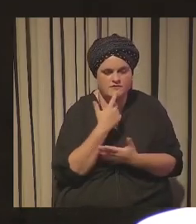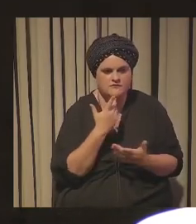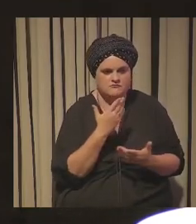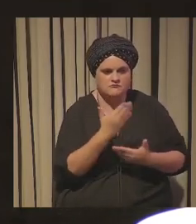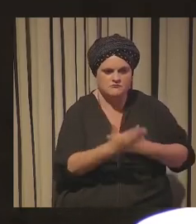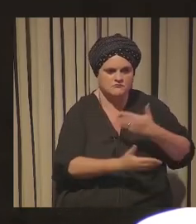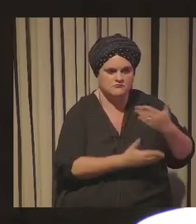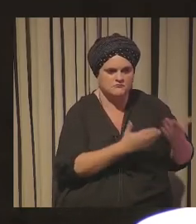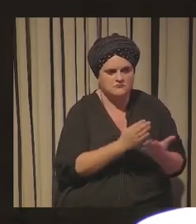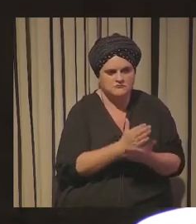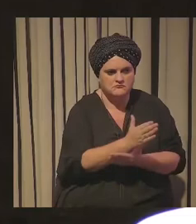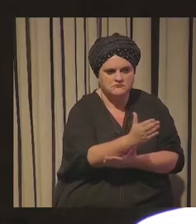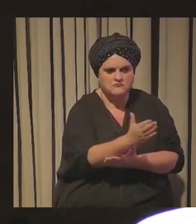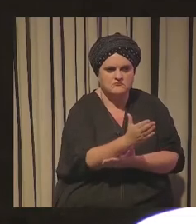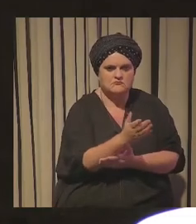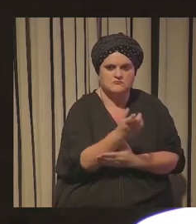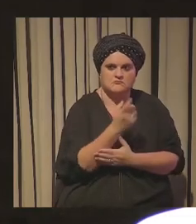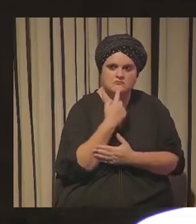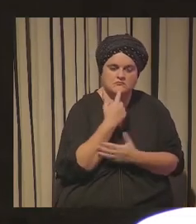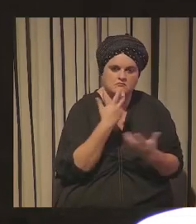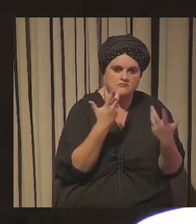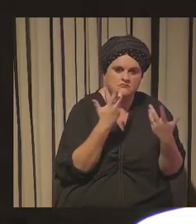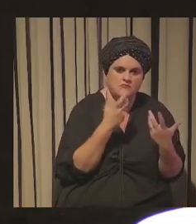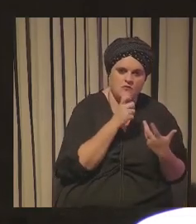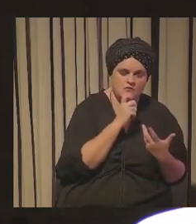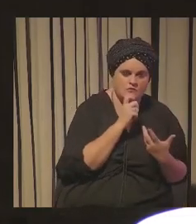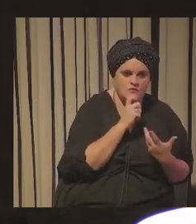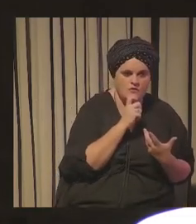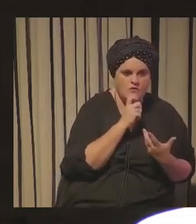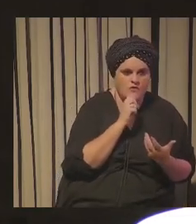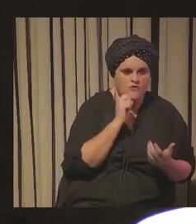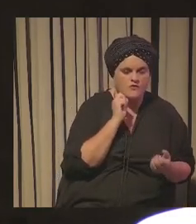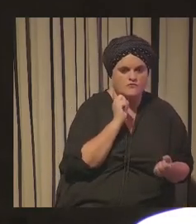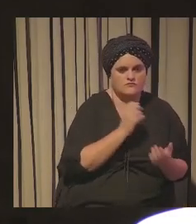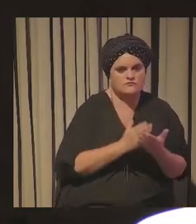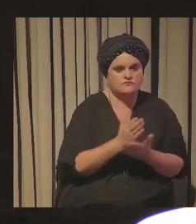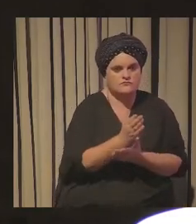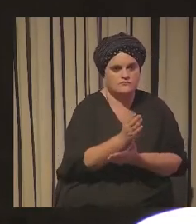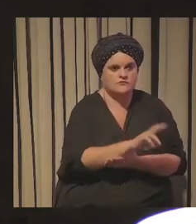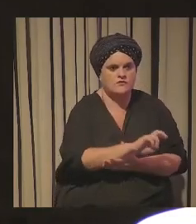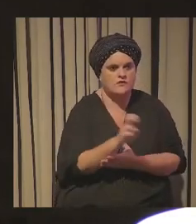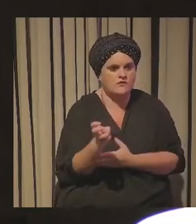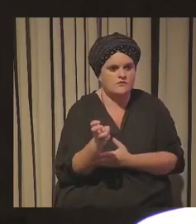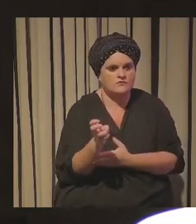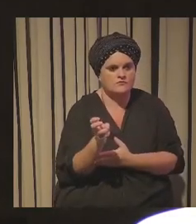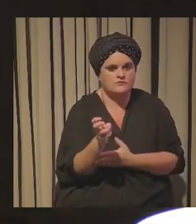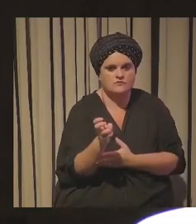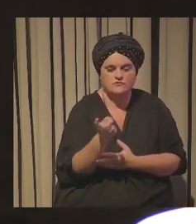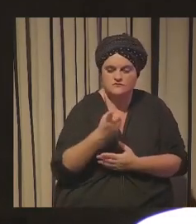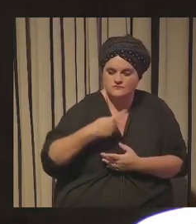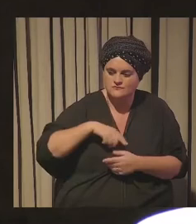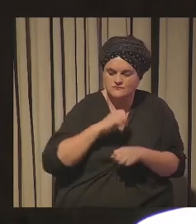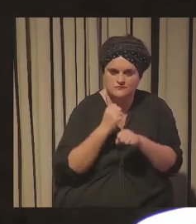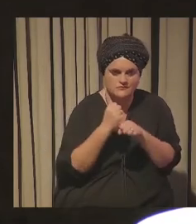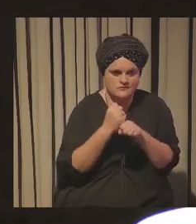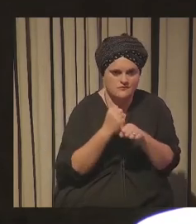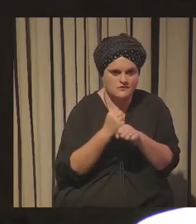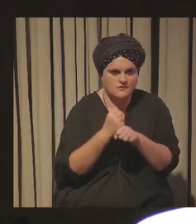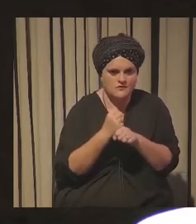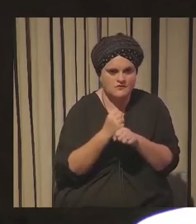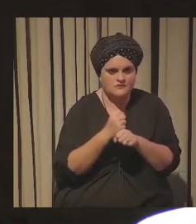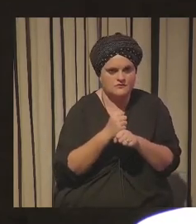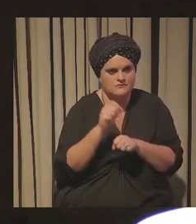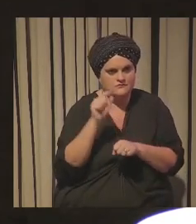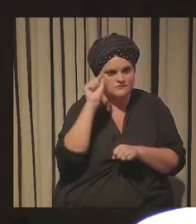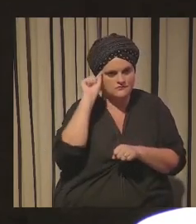evolucionar el tema de la alimentación o por ejemplo tendencias relacionadas con cómo vamos a trabajar en esa captura de